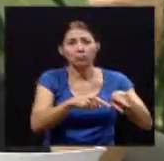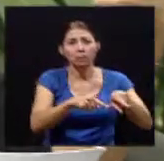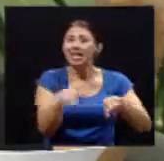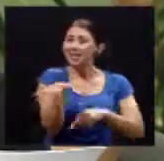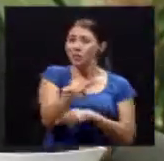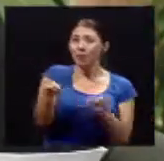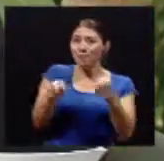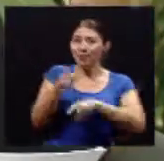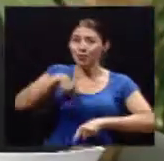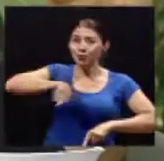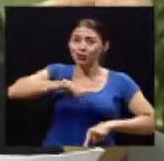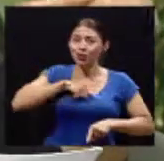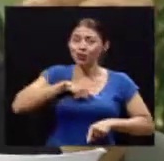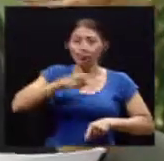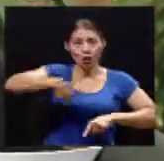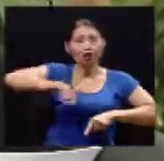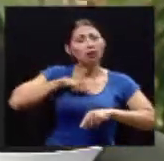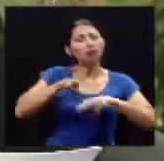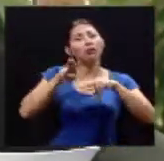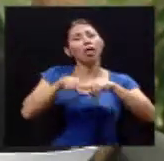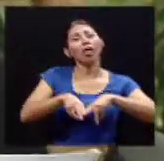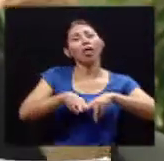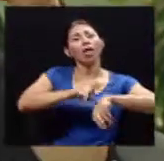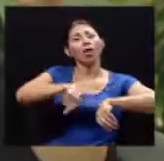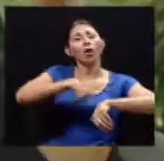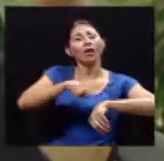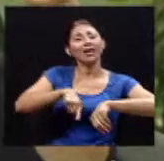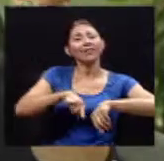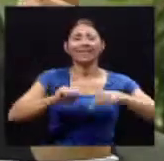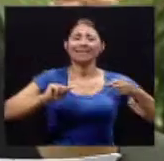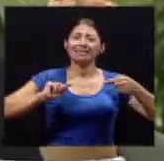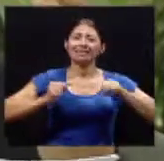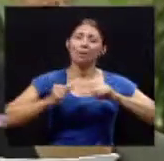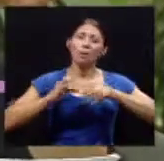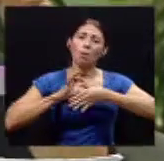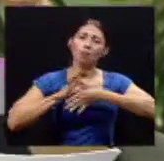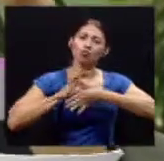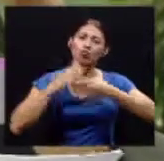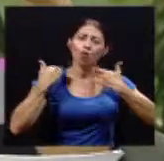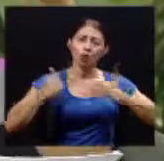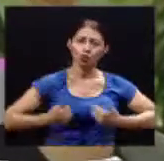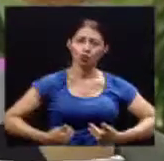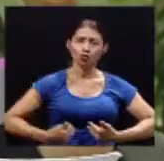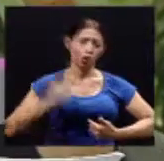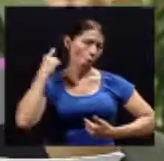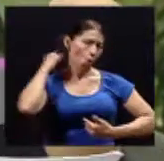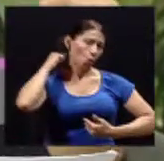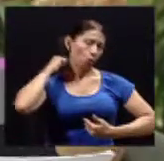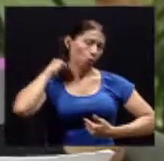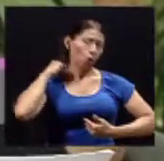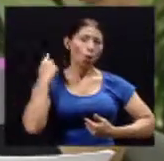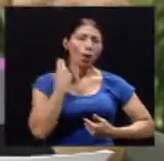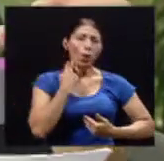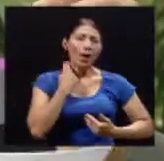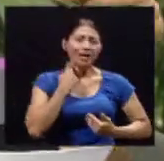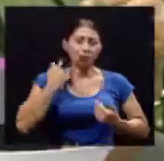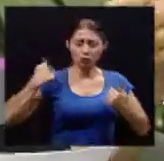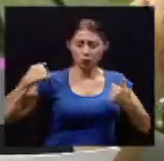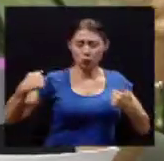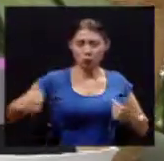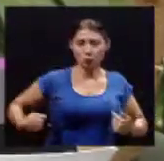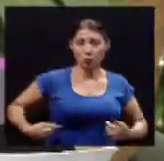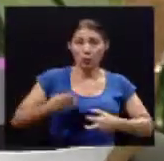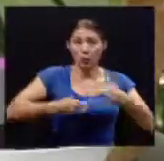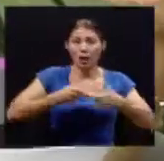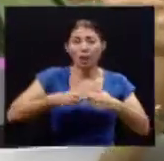dañamos discos de las vértebras dañamos los mismos huesos lentamente a través del tiempo